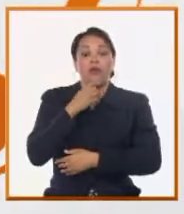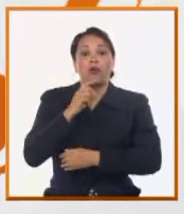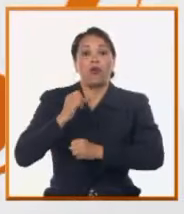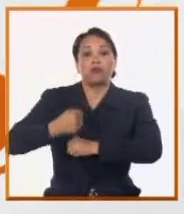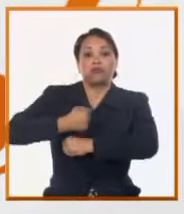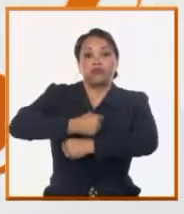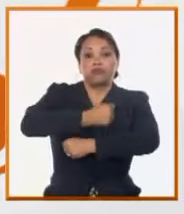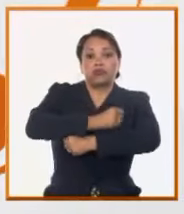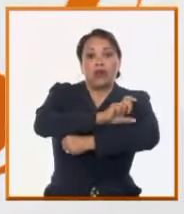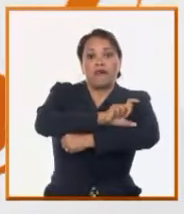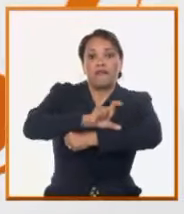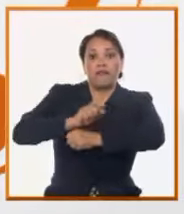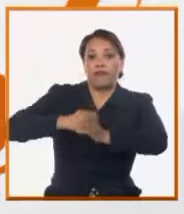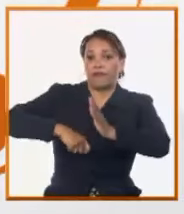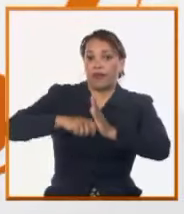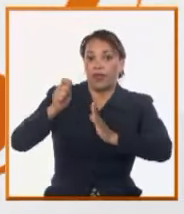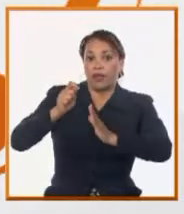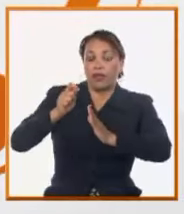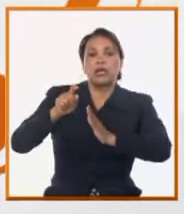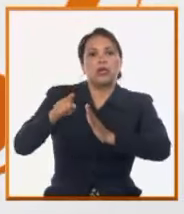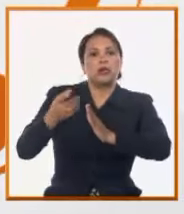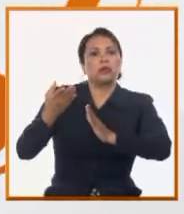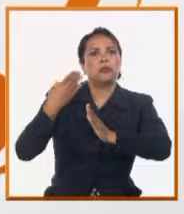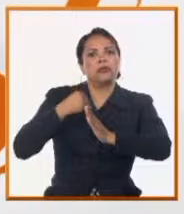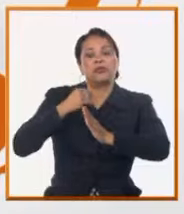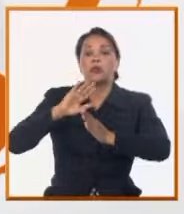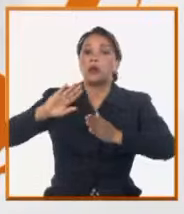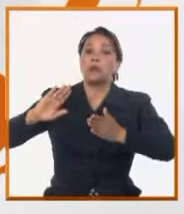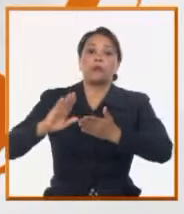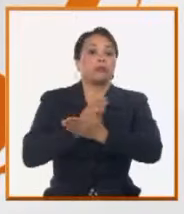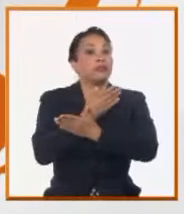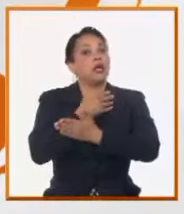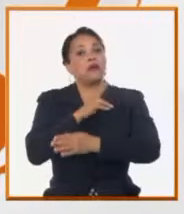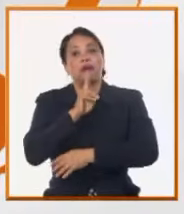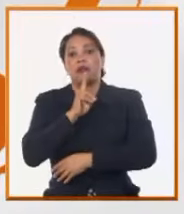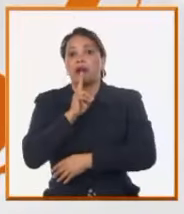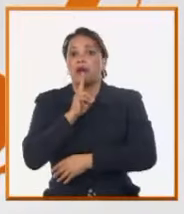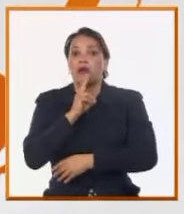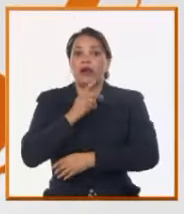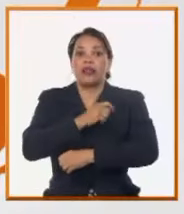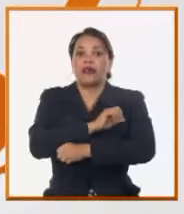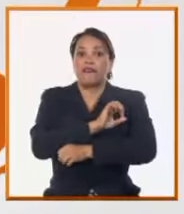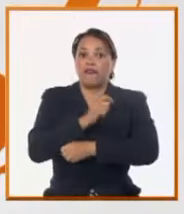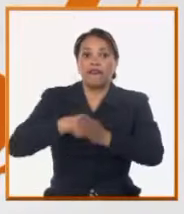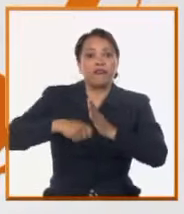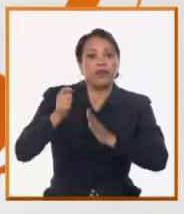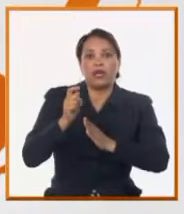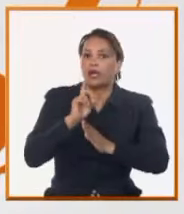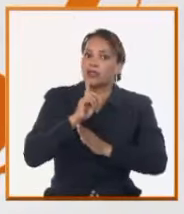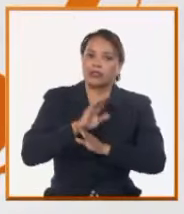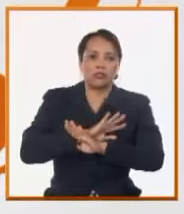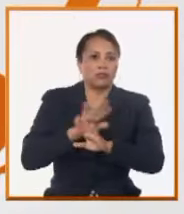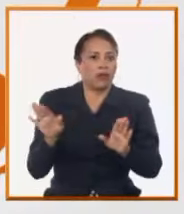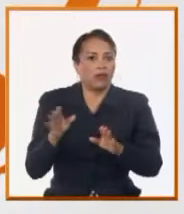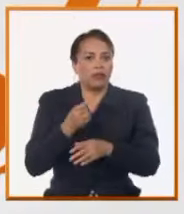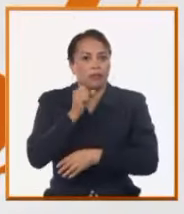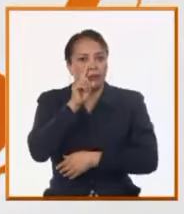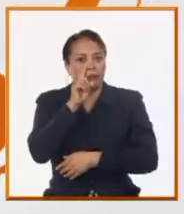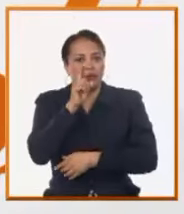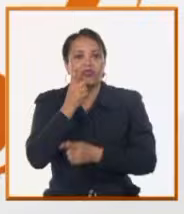tenemos permanente. Y nos dicen que nos quitaron la pipa permanente, que eso ahora es porádico.